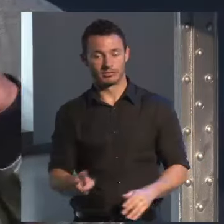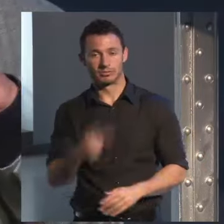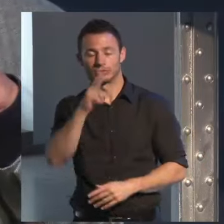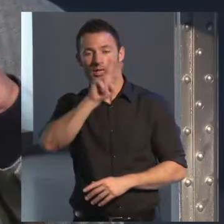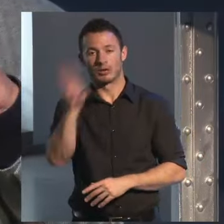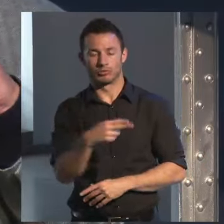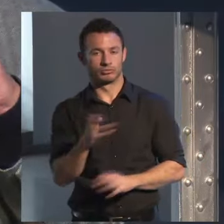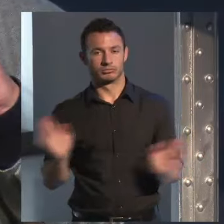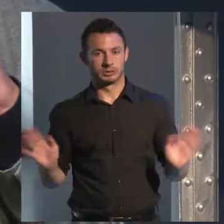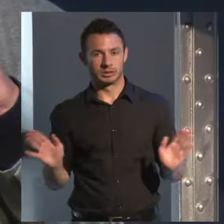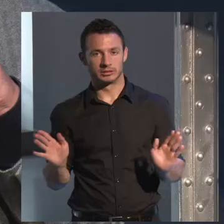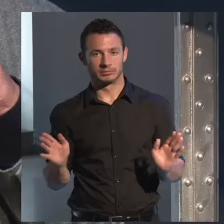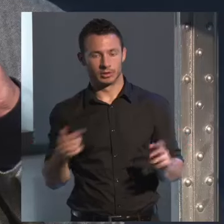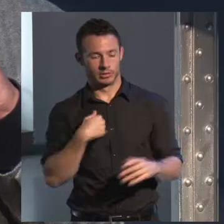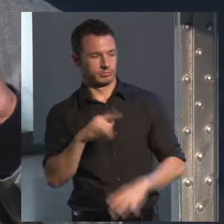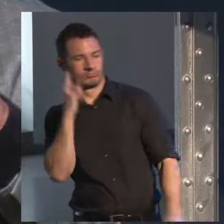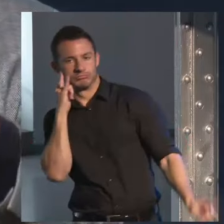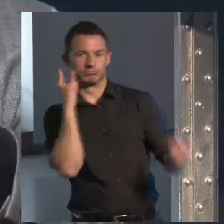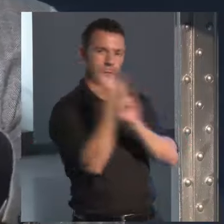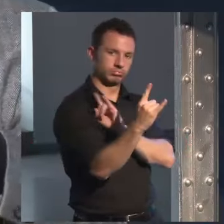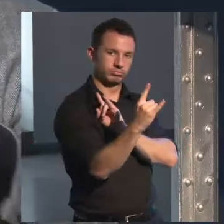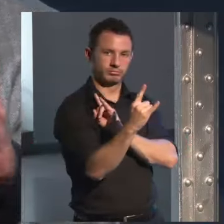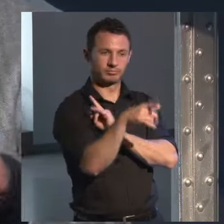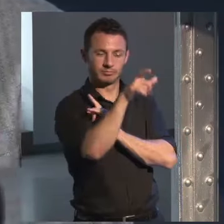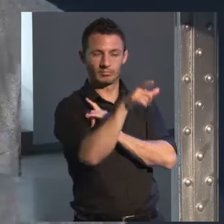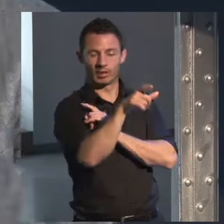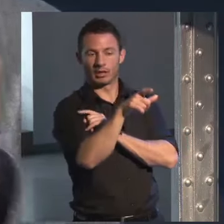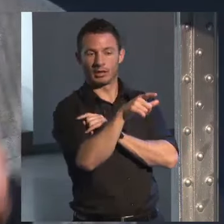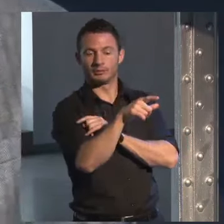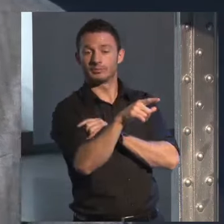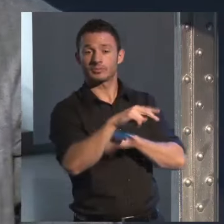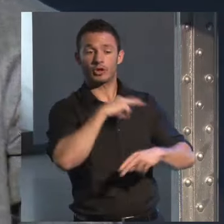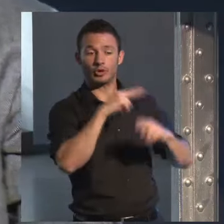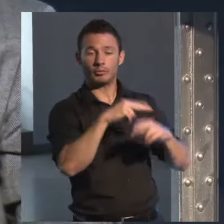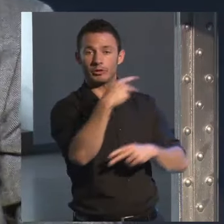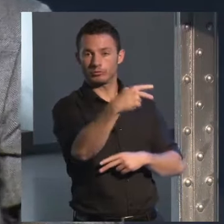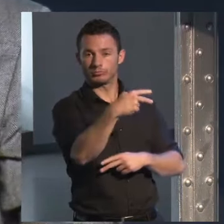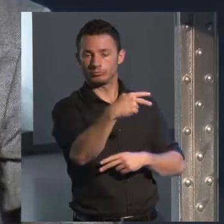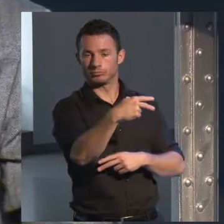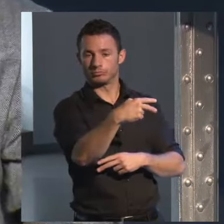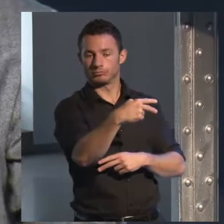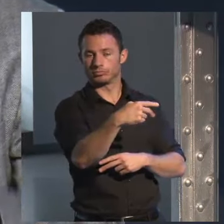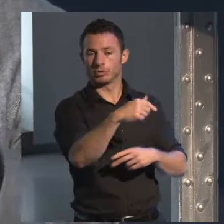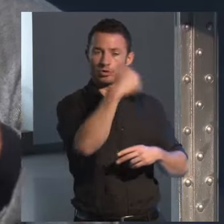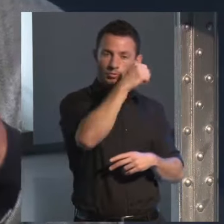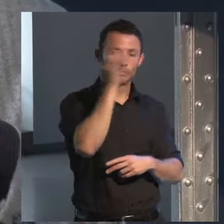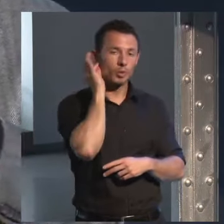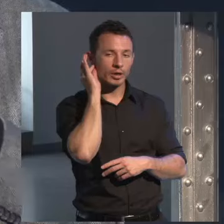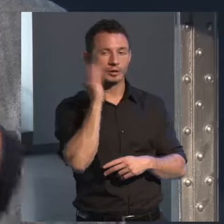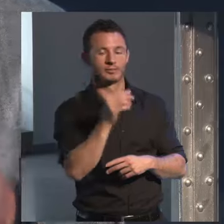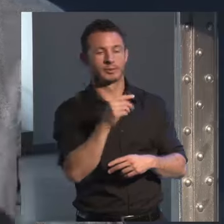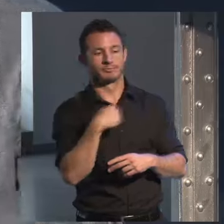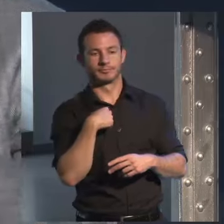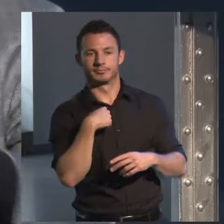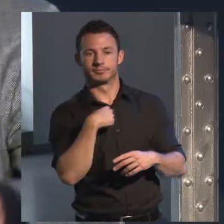por teléfono y aparecía el nombre de un hombre y de una mujer y me sale la mujer y me pongo a hablar con